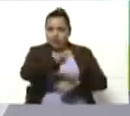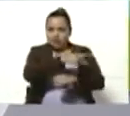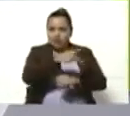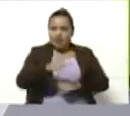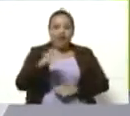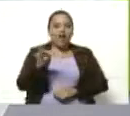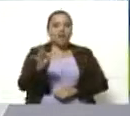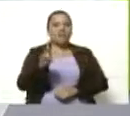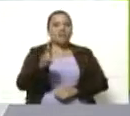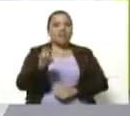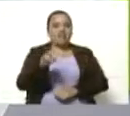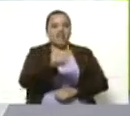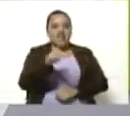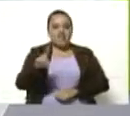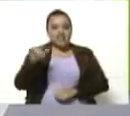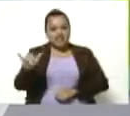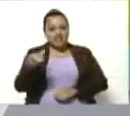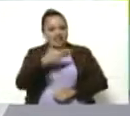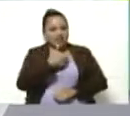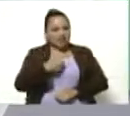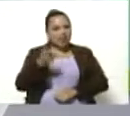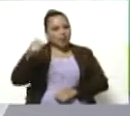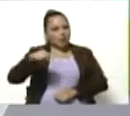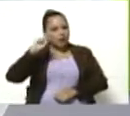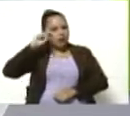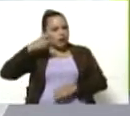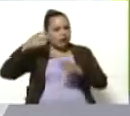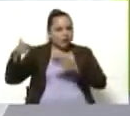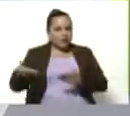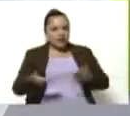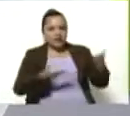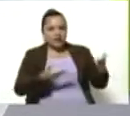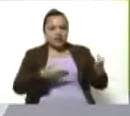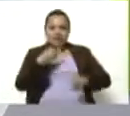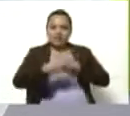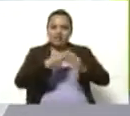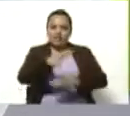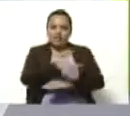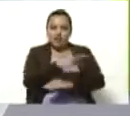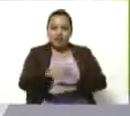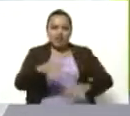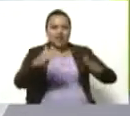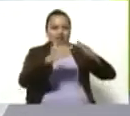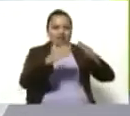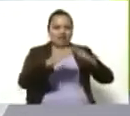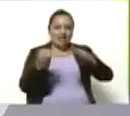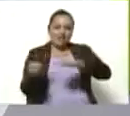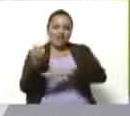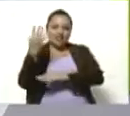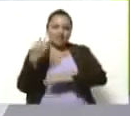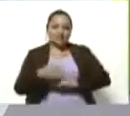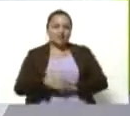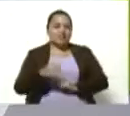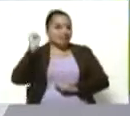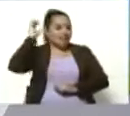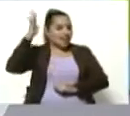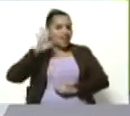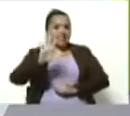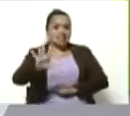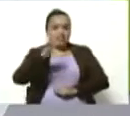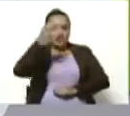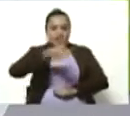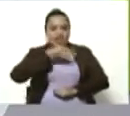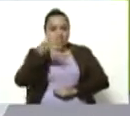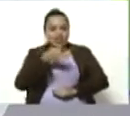Ñañez, que además quisiéramos nosotros recordar la invitación hoy al poema que se va a recitar en el techo de la ballena a las cinco de la tarde a dos voces,